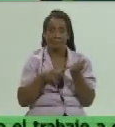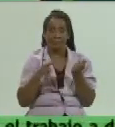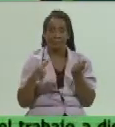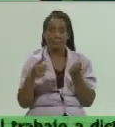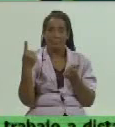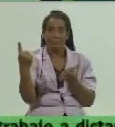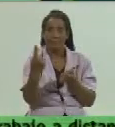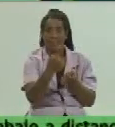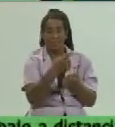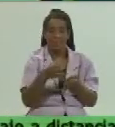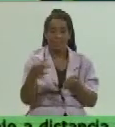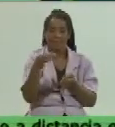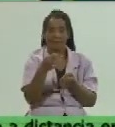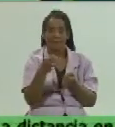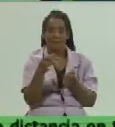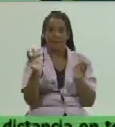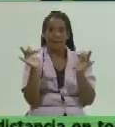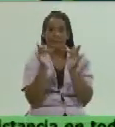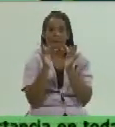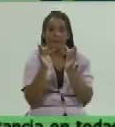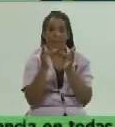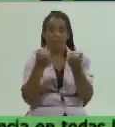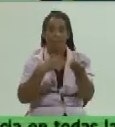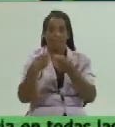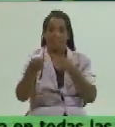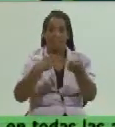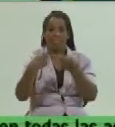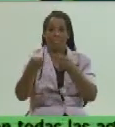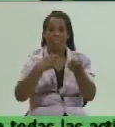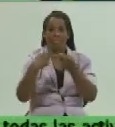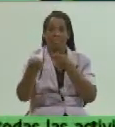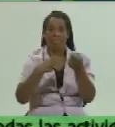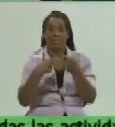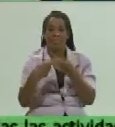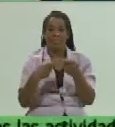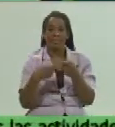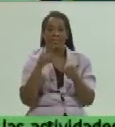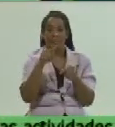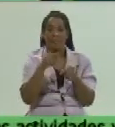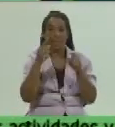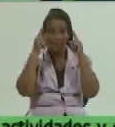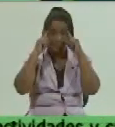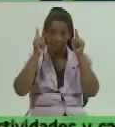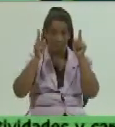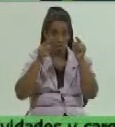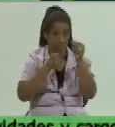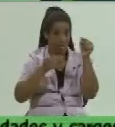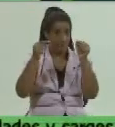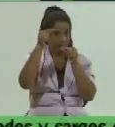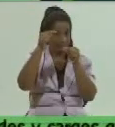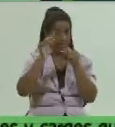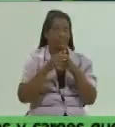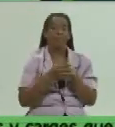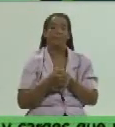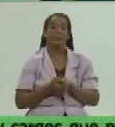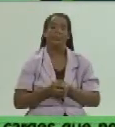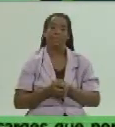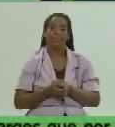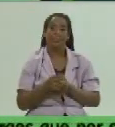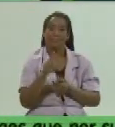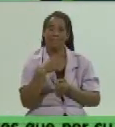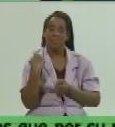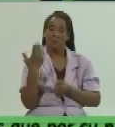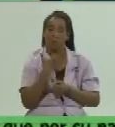territorio una red de comercialización bajo el principio de esta política que nosotros podemos